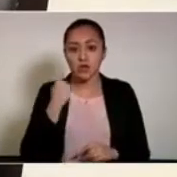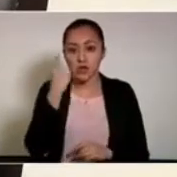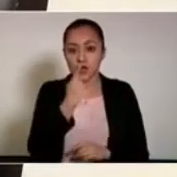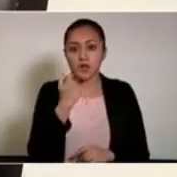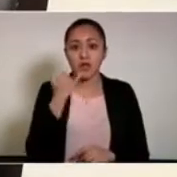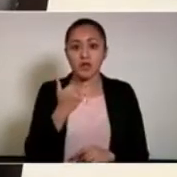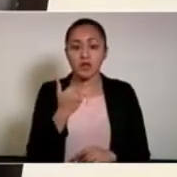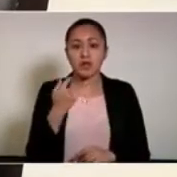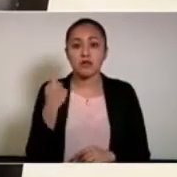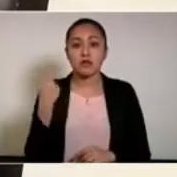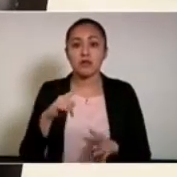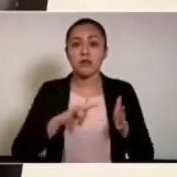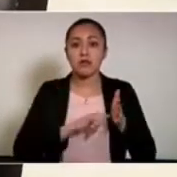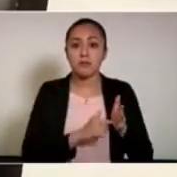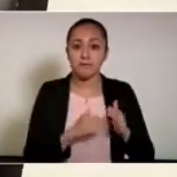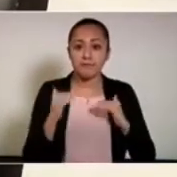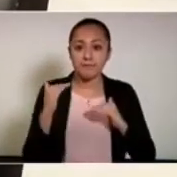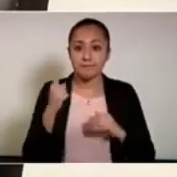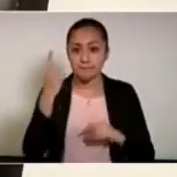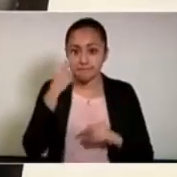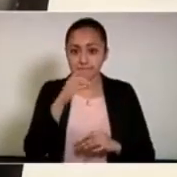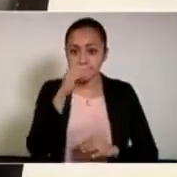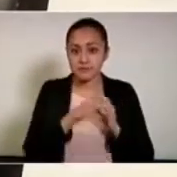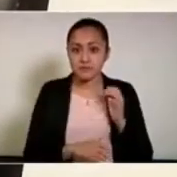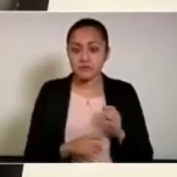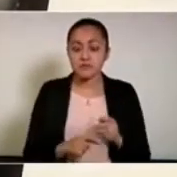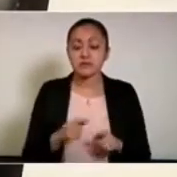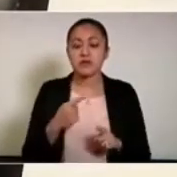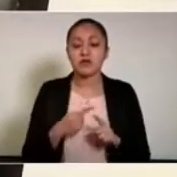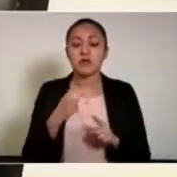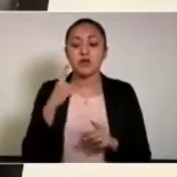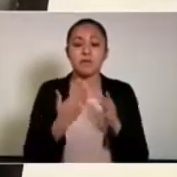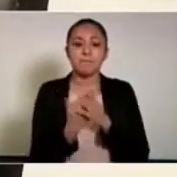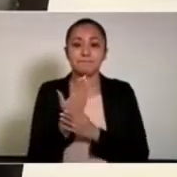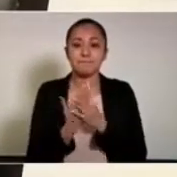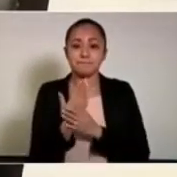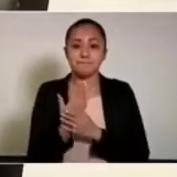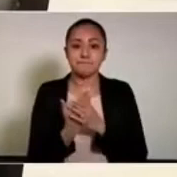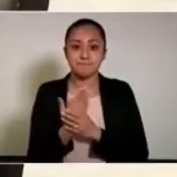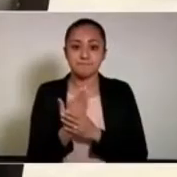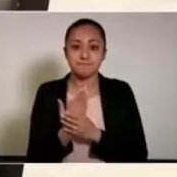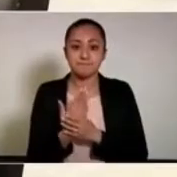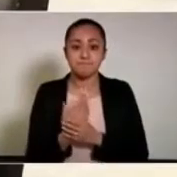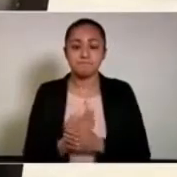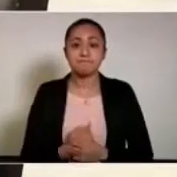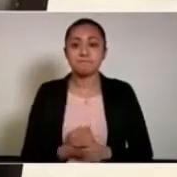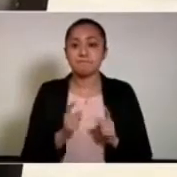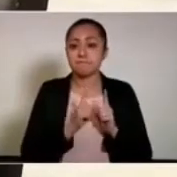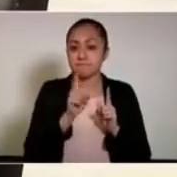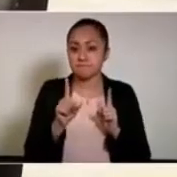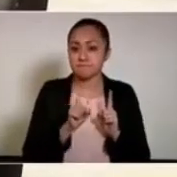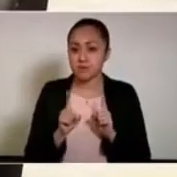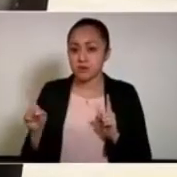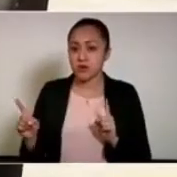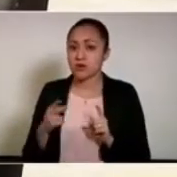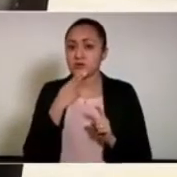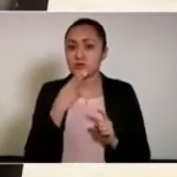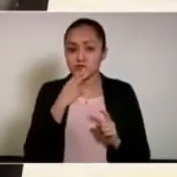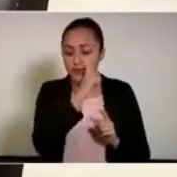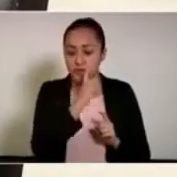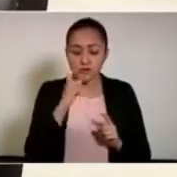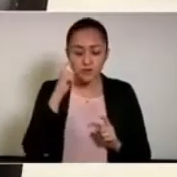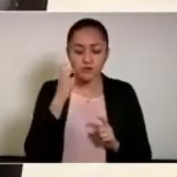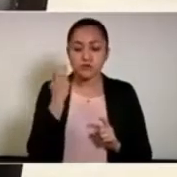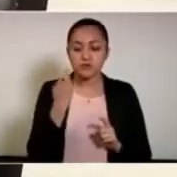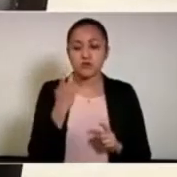y su horario máximo de términos será la una de la mañana. La sana distancia y el uso de cubrebocas